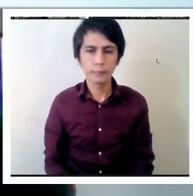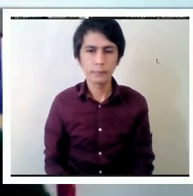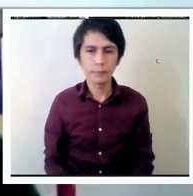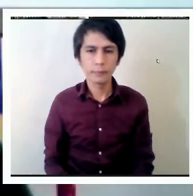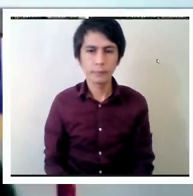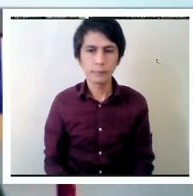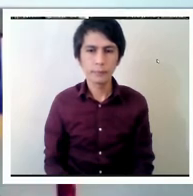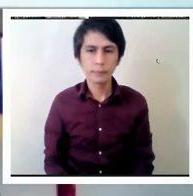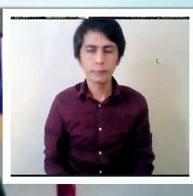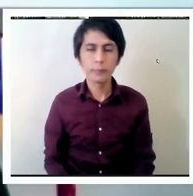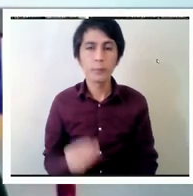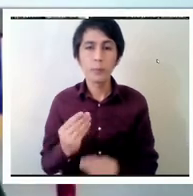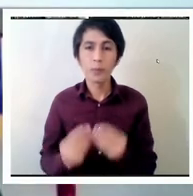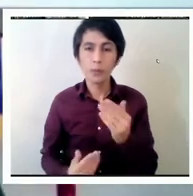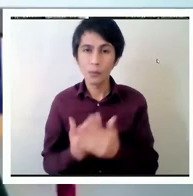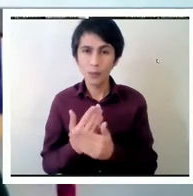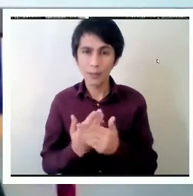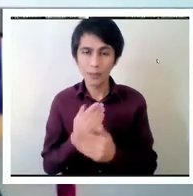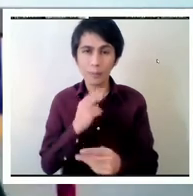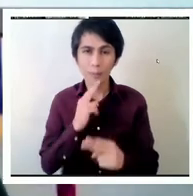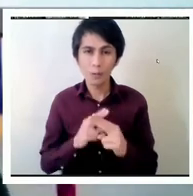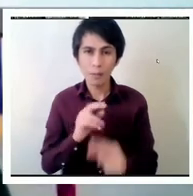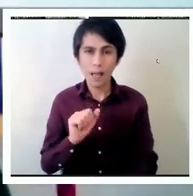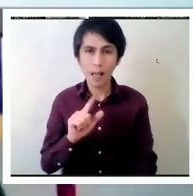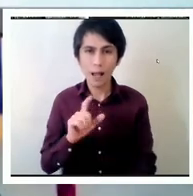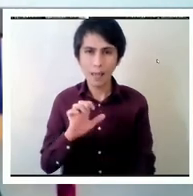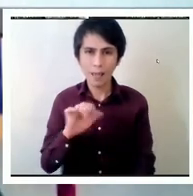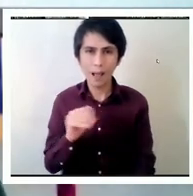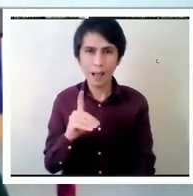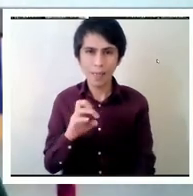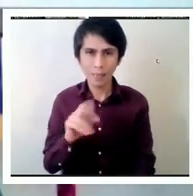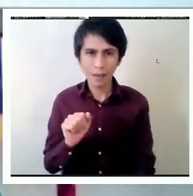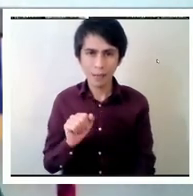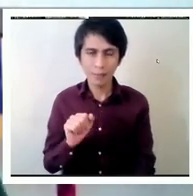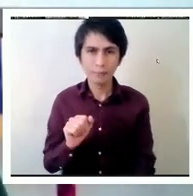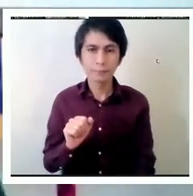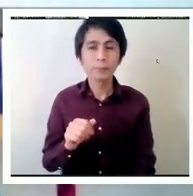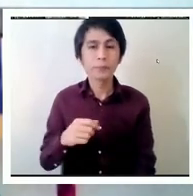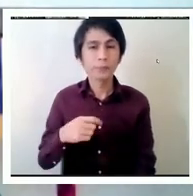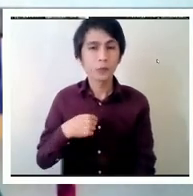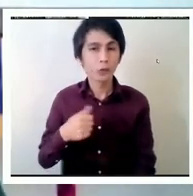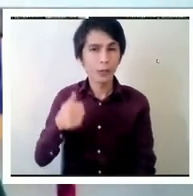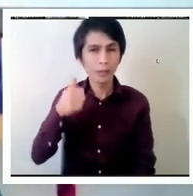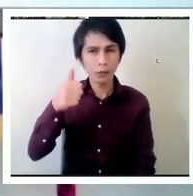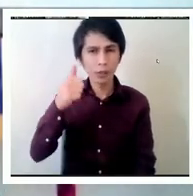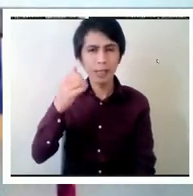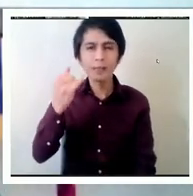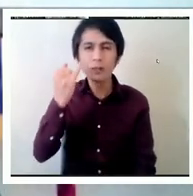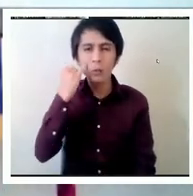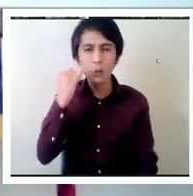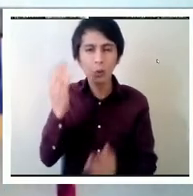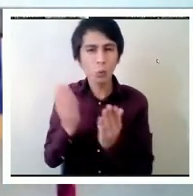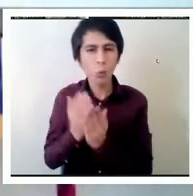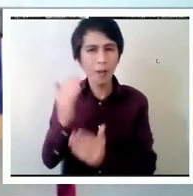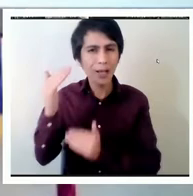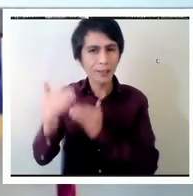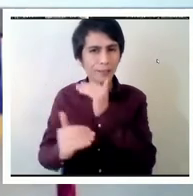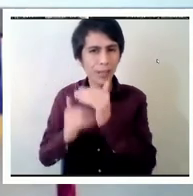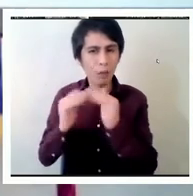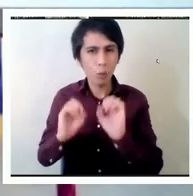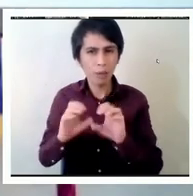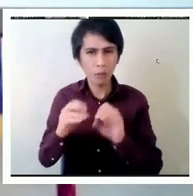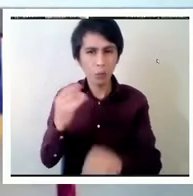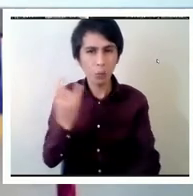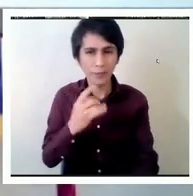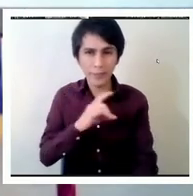Buenos días, mi nombre es Alejandra Misala y soy directora del Instituto de Estudios Avanzados en Educación de la Universidad de Chile